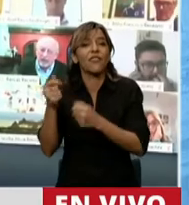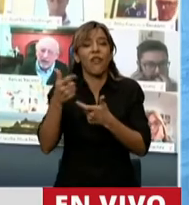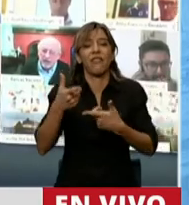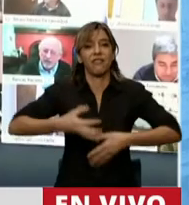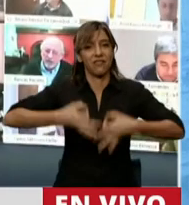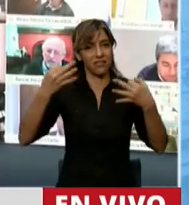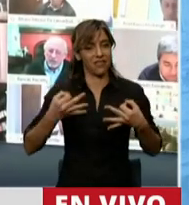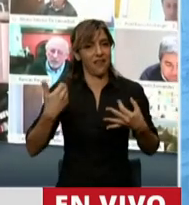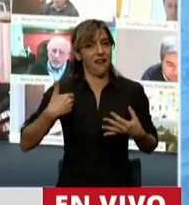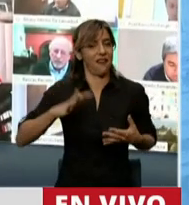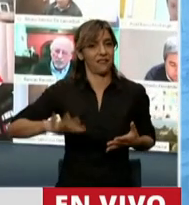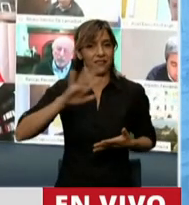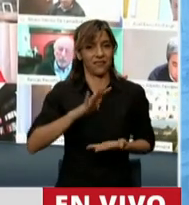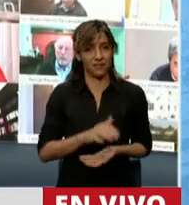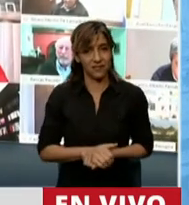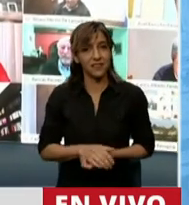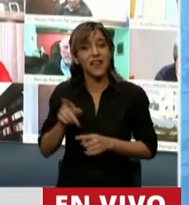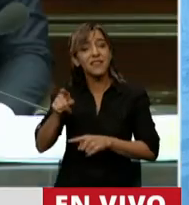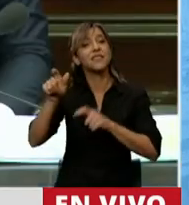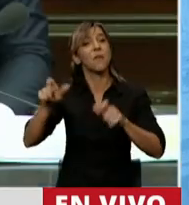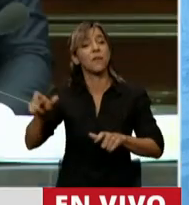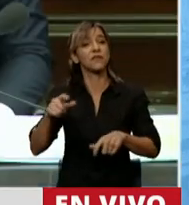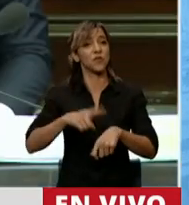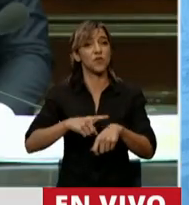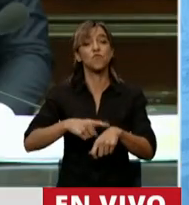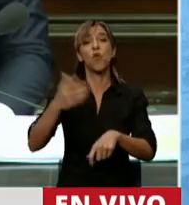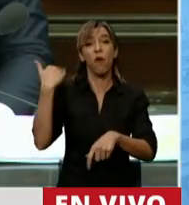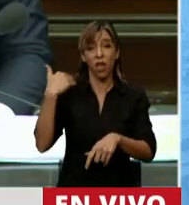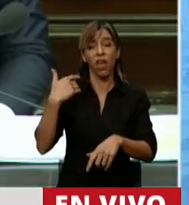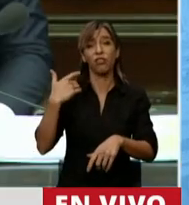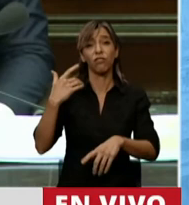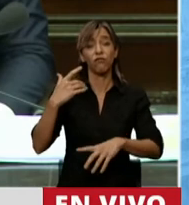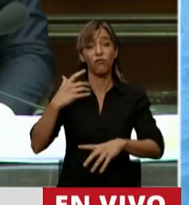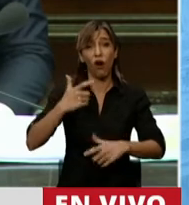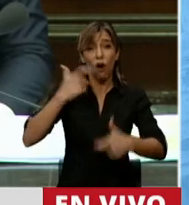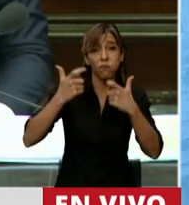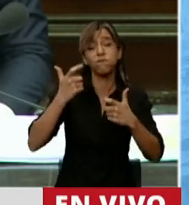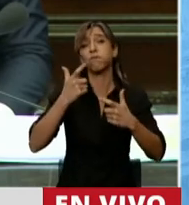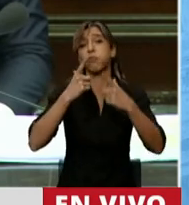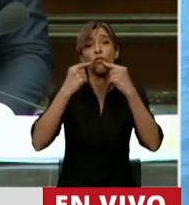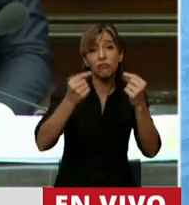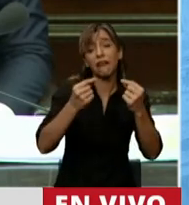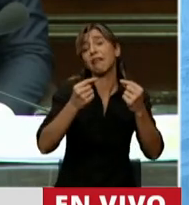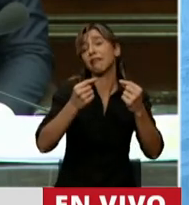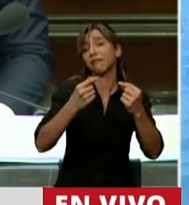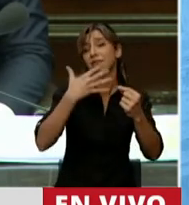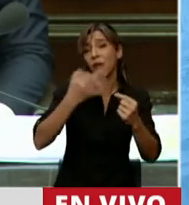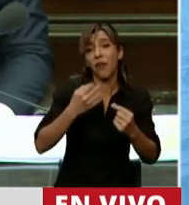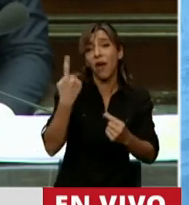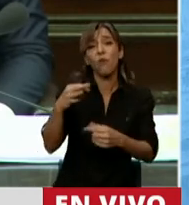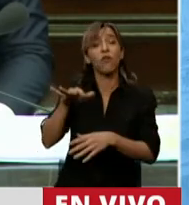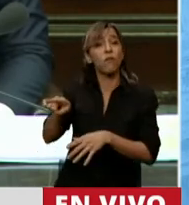poco más firme. Y esos a los que se los reprimía simplemente venían a reclamar por sus derechos.